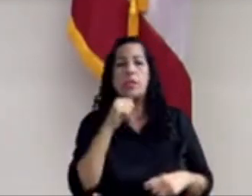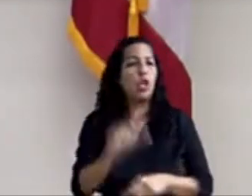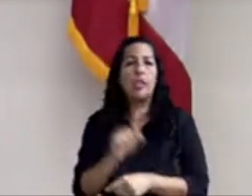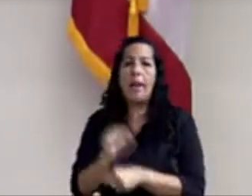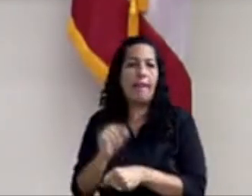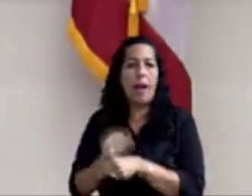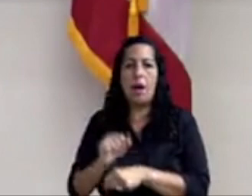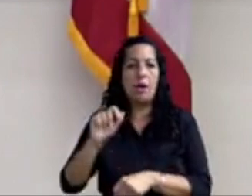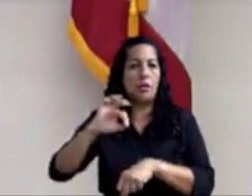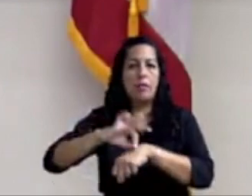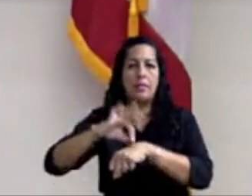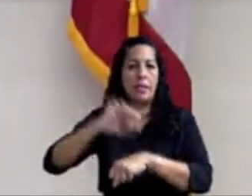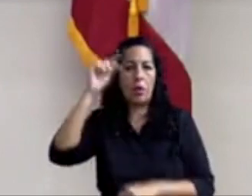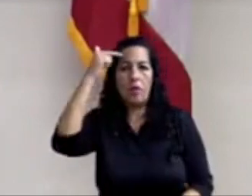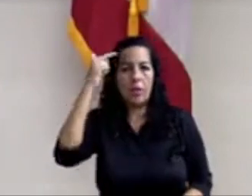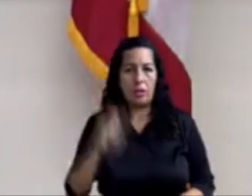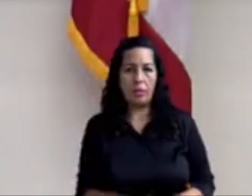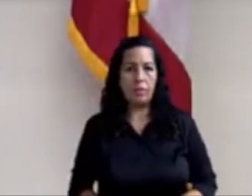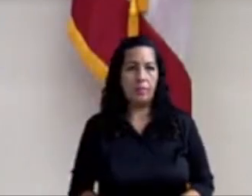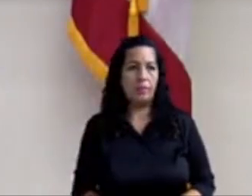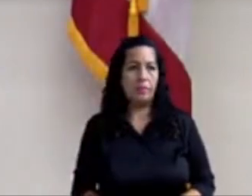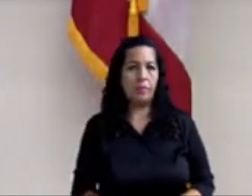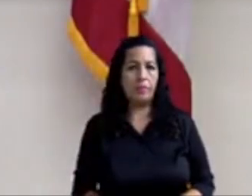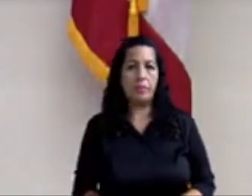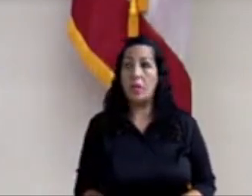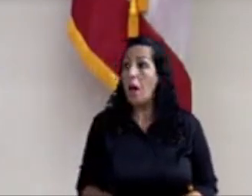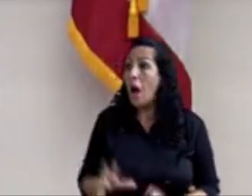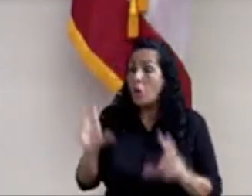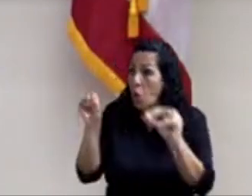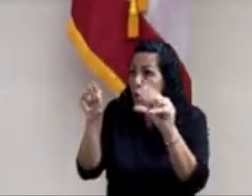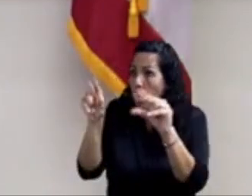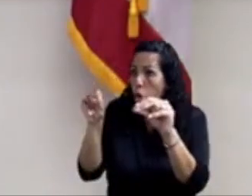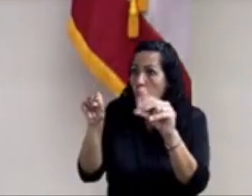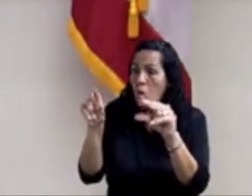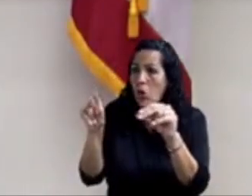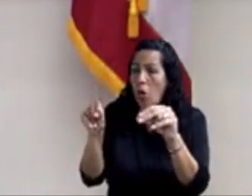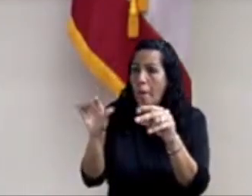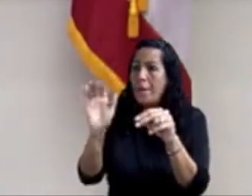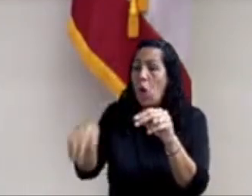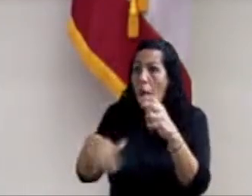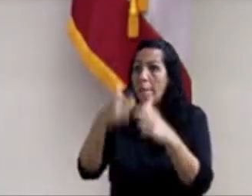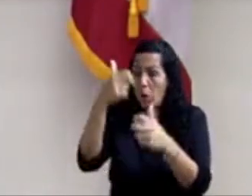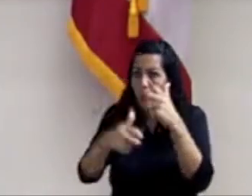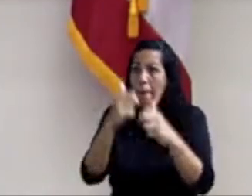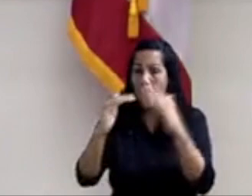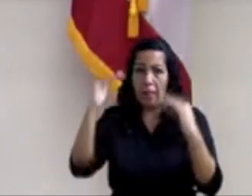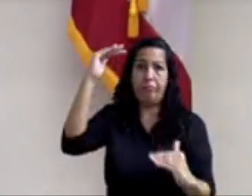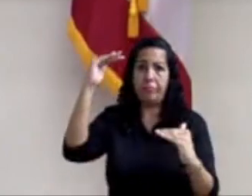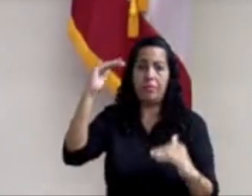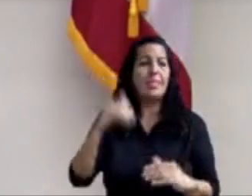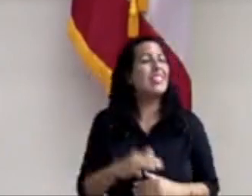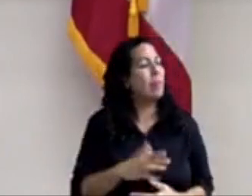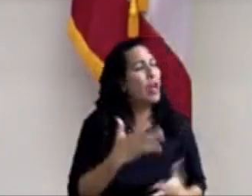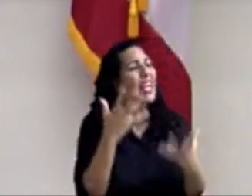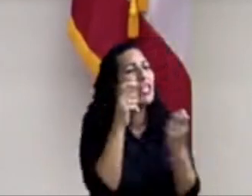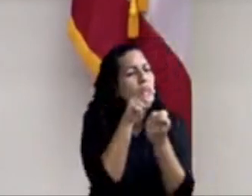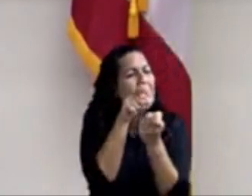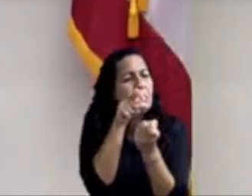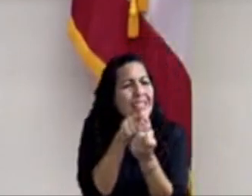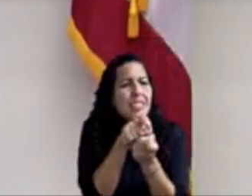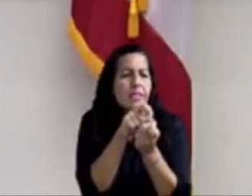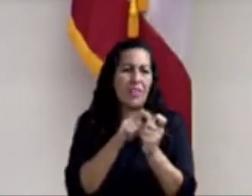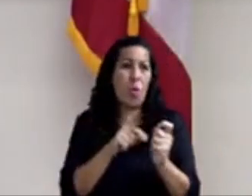laborando en una agencia del gobierno. ¿Me entiendes? No, tiene que ver con la del gobierno, pero es el problema del país en… Pero quiero ser bien preciso. Esta